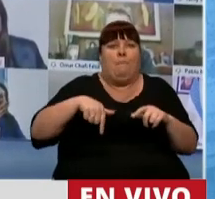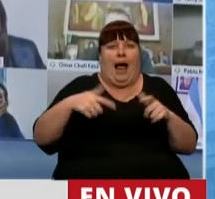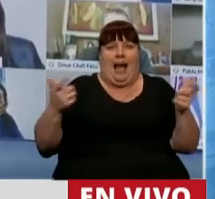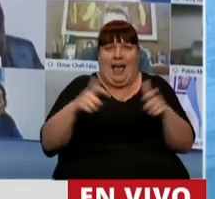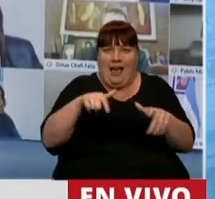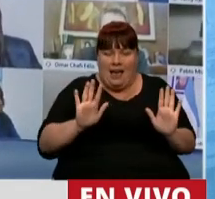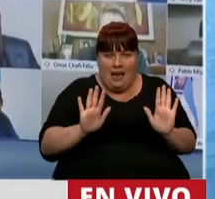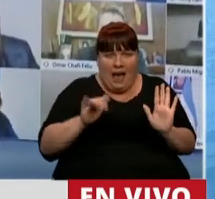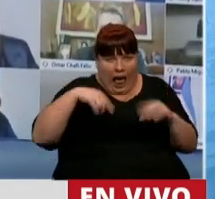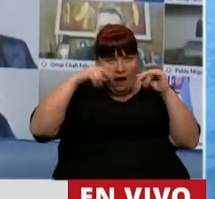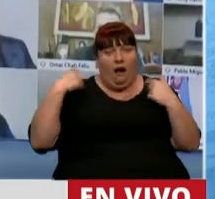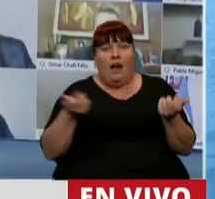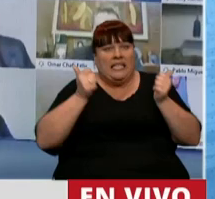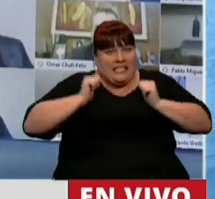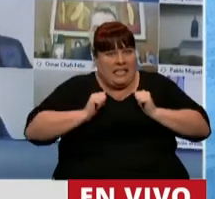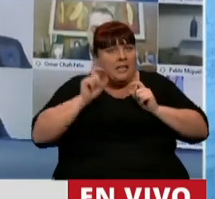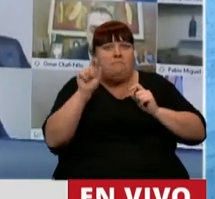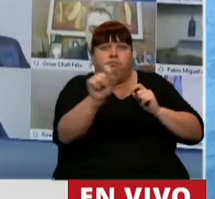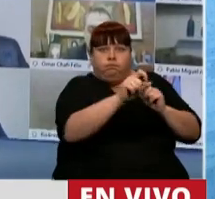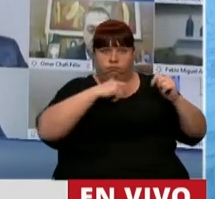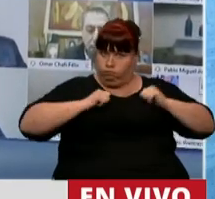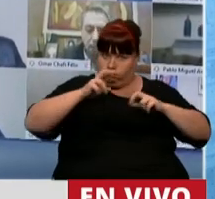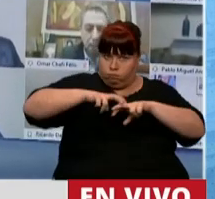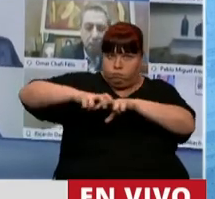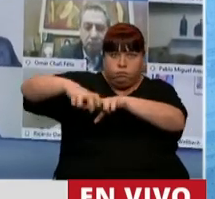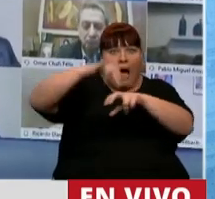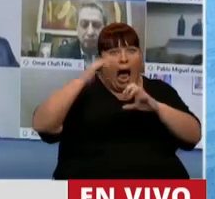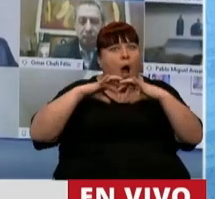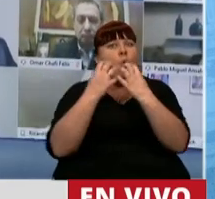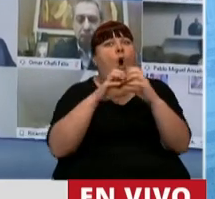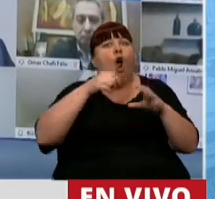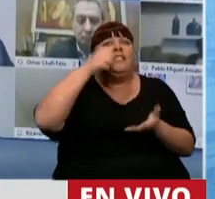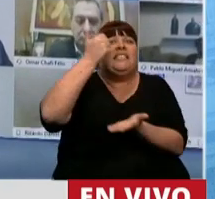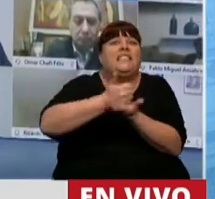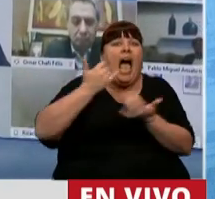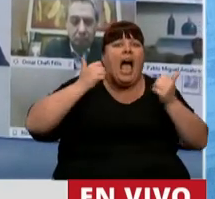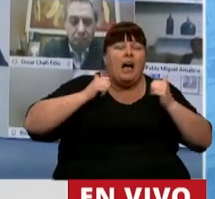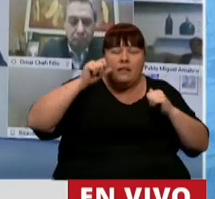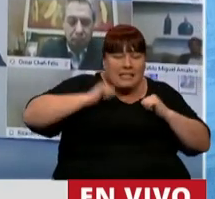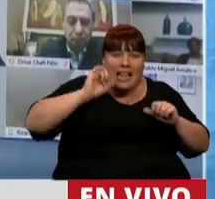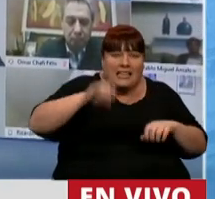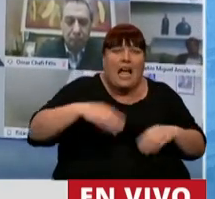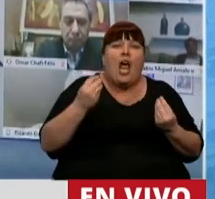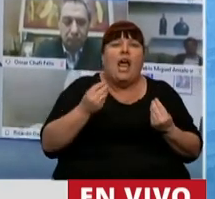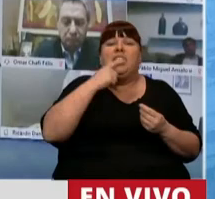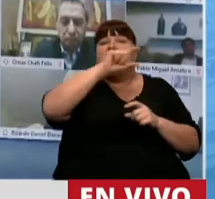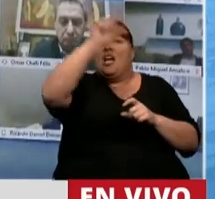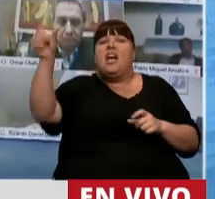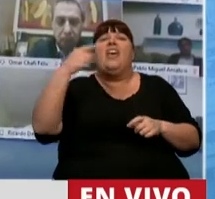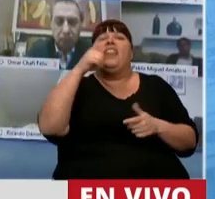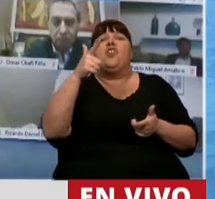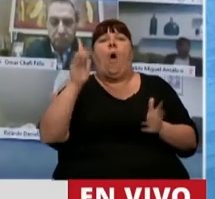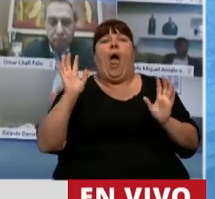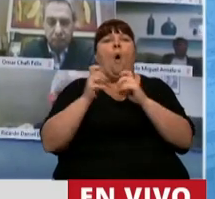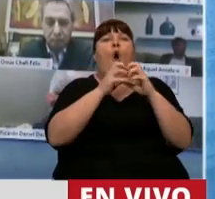noche. ¿Estamos sentados en nuestras bancas? ¿Tenemos quórum los que estamos sentados? Porque si no, el letrero sigue diciendo